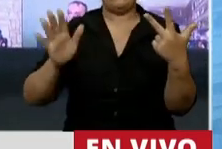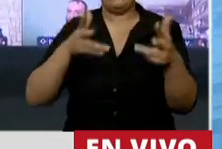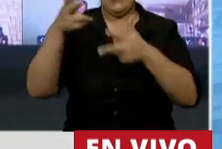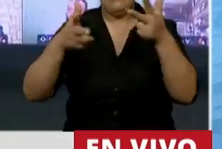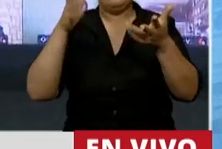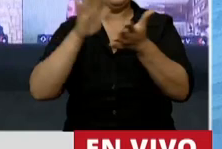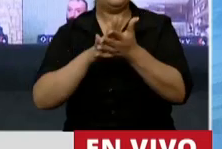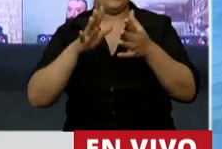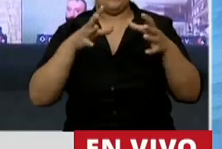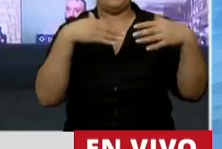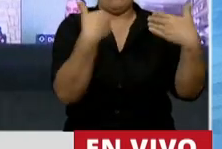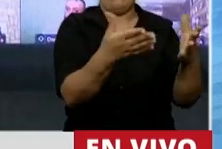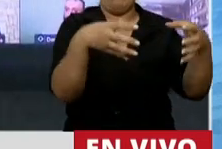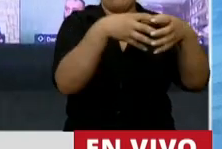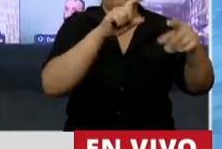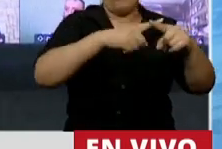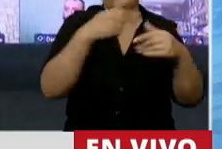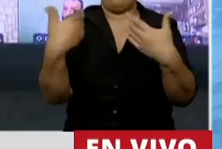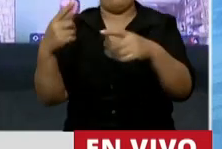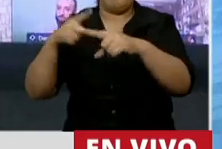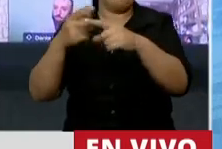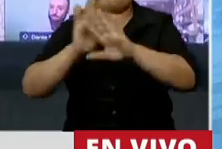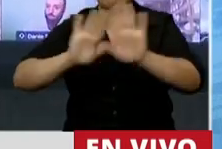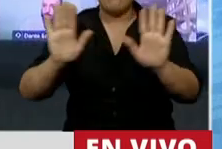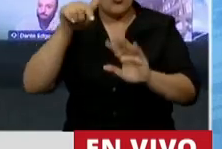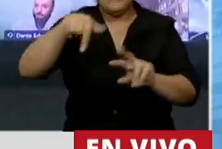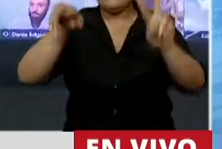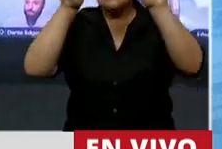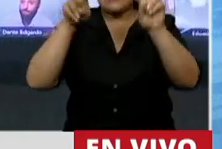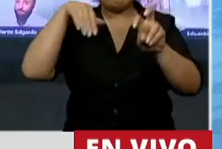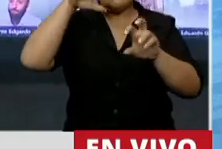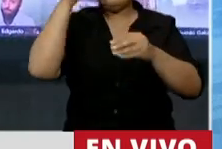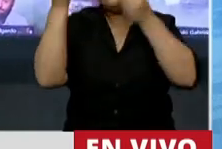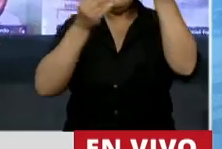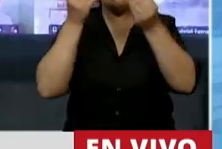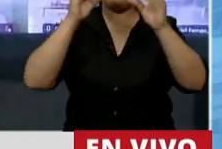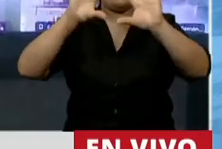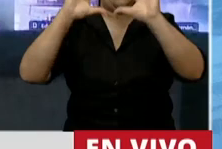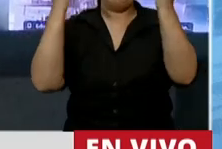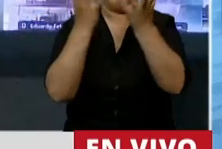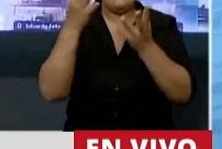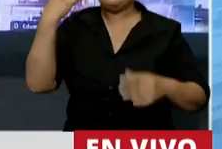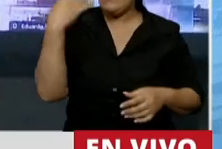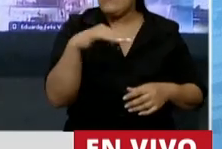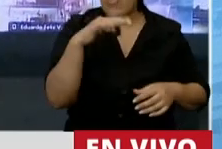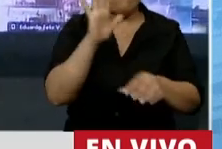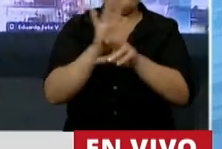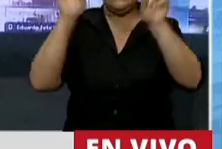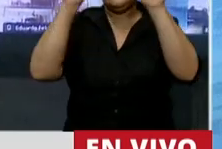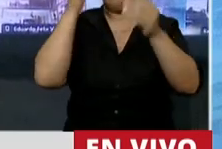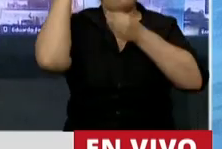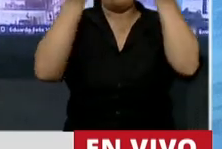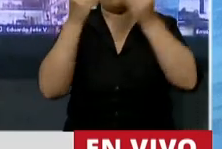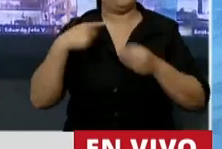partidocracia y empecemos a hablar de los grandes temas que nos preocupan. El ambiente debe ser un tema que nos